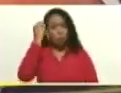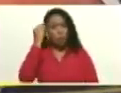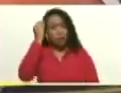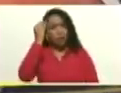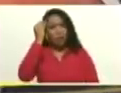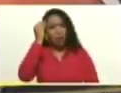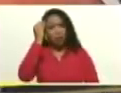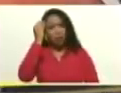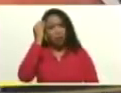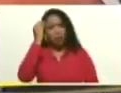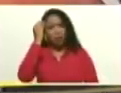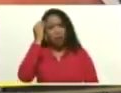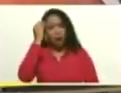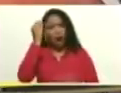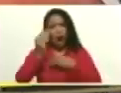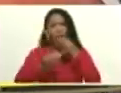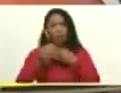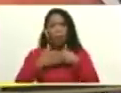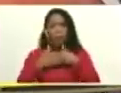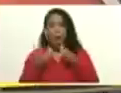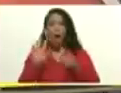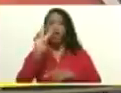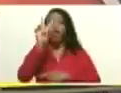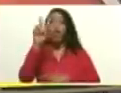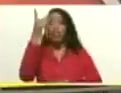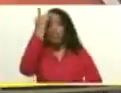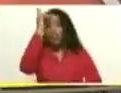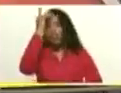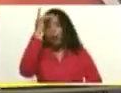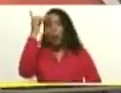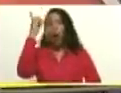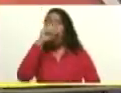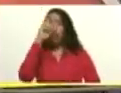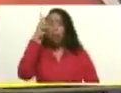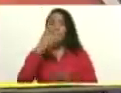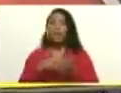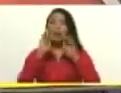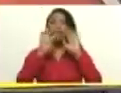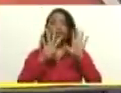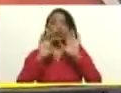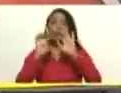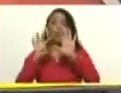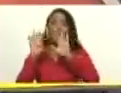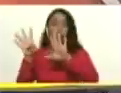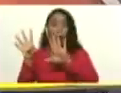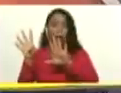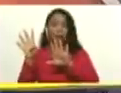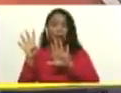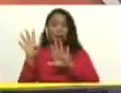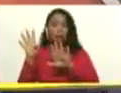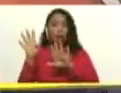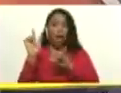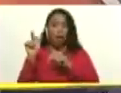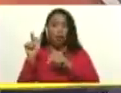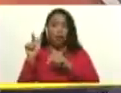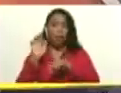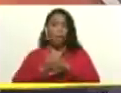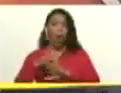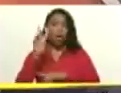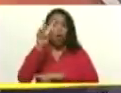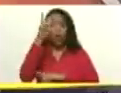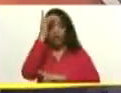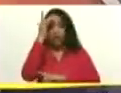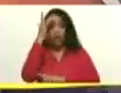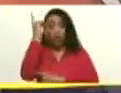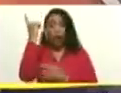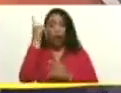el 2 de febrero del año 1999, precisamente. Porque el 2 de febrero